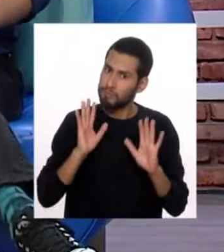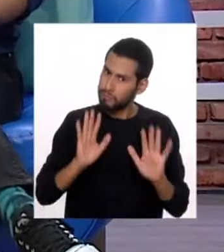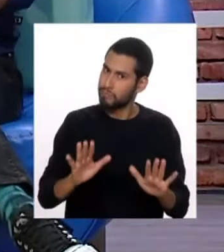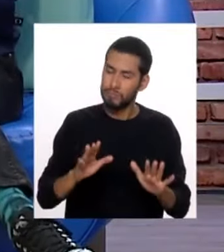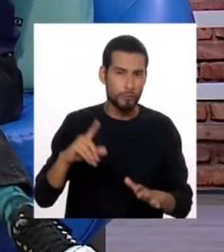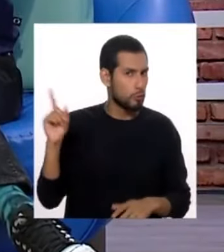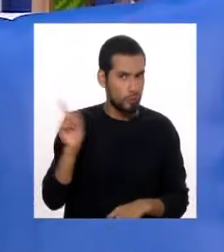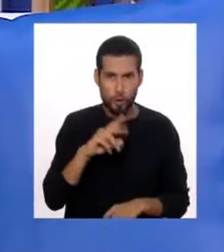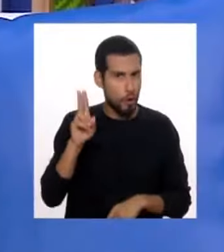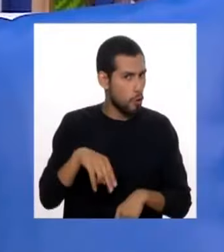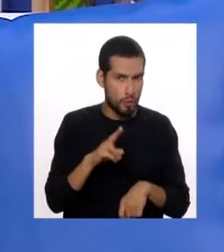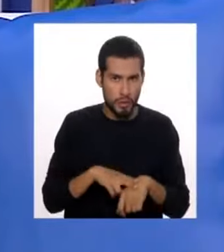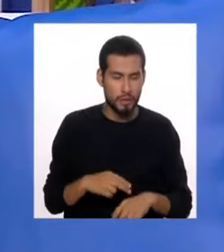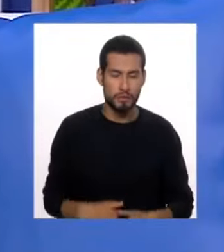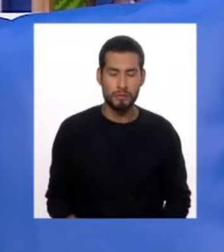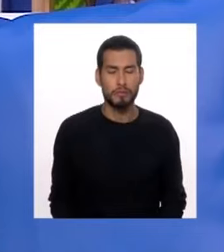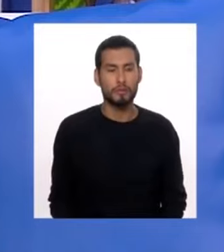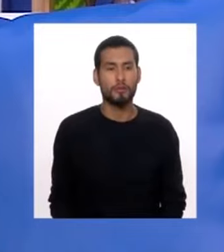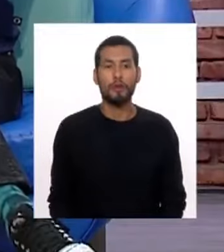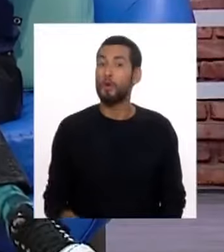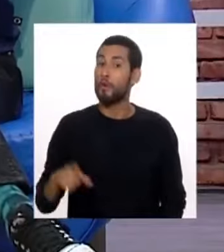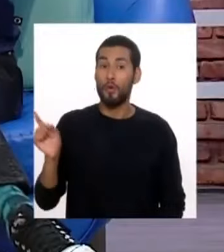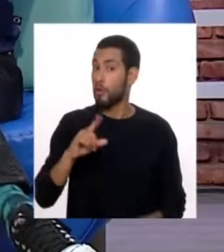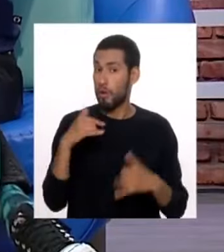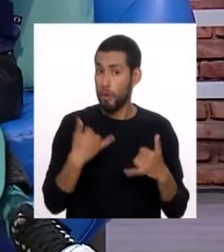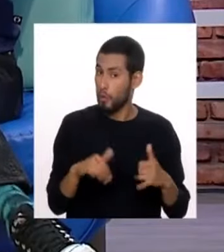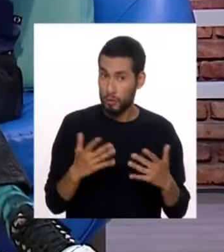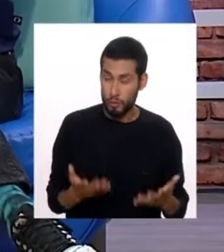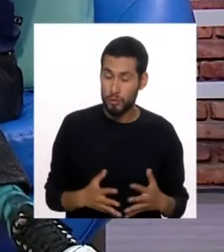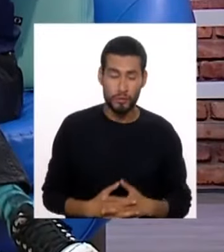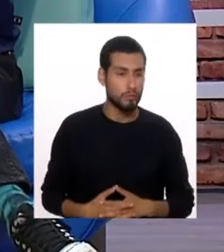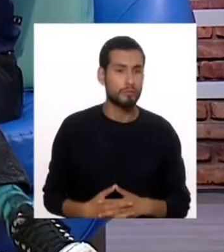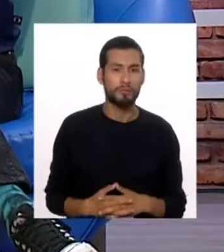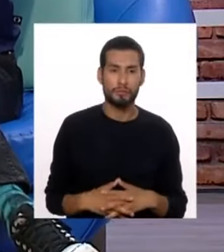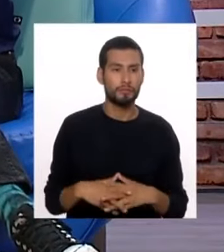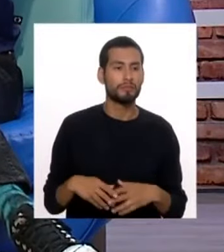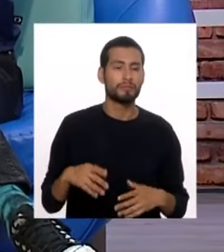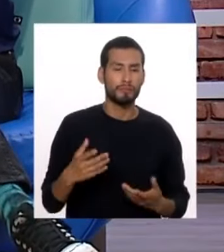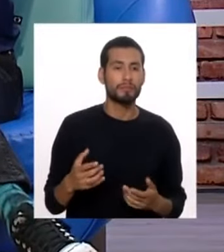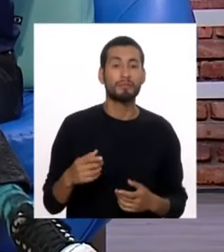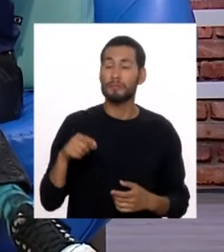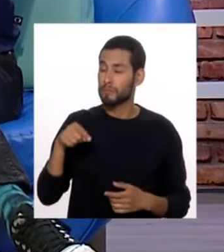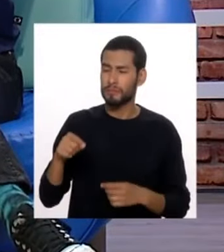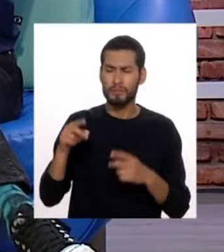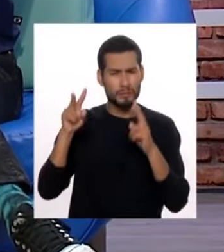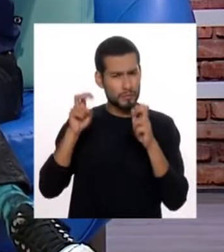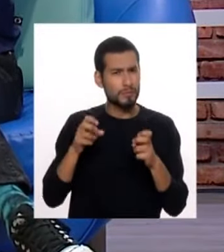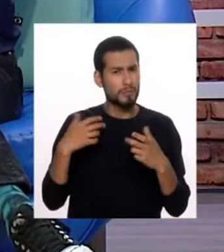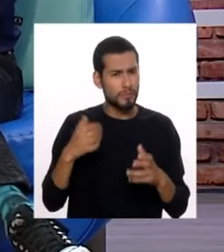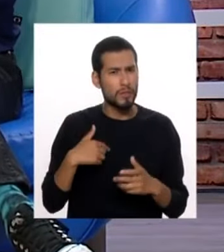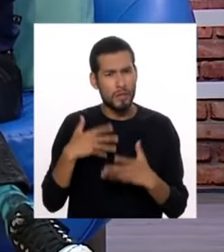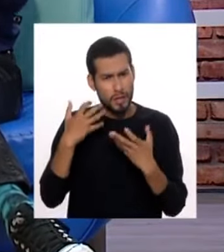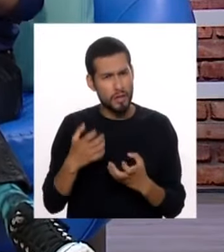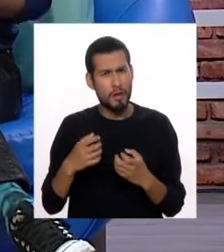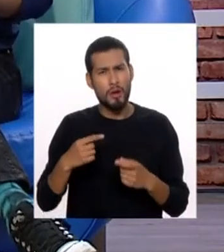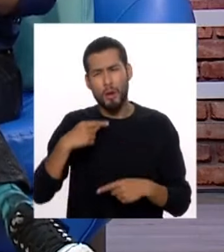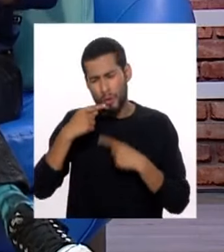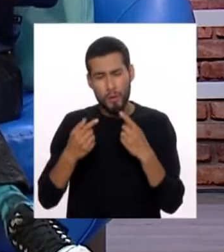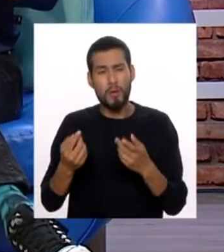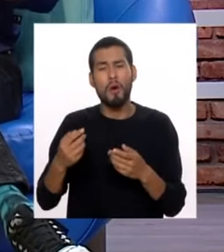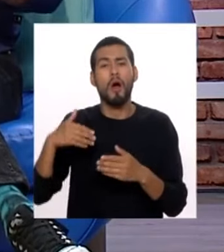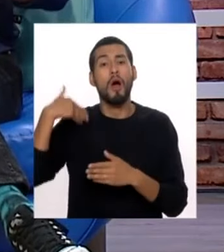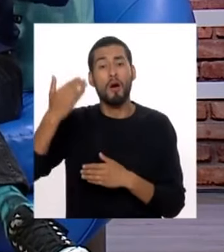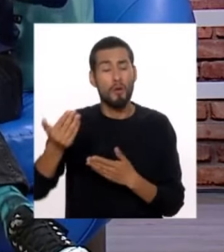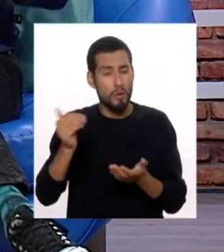es normal. Y no es un juego. Y no es un juego. no es un juego. No, exactamente. Sin duda es un tema que nos encantaría volver a tocar,